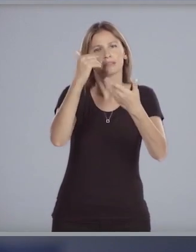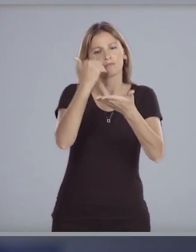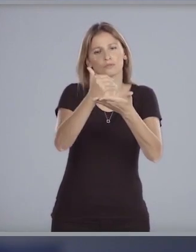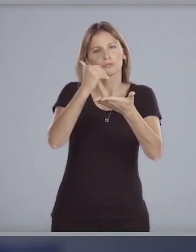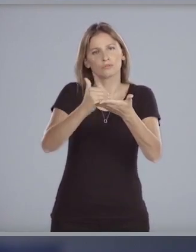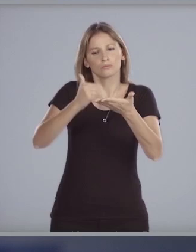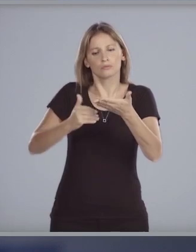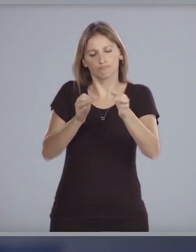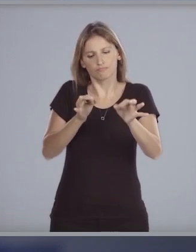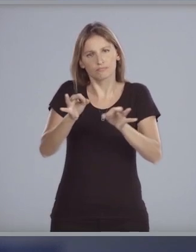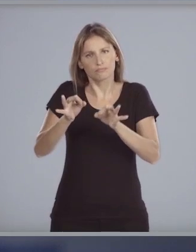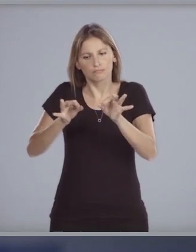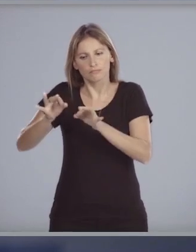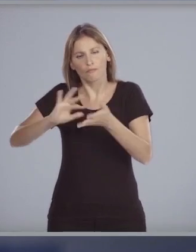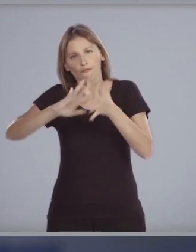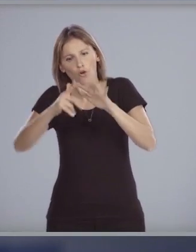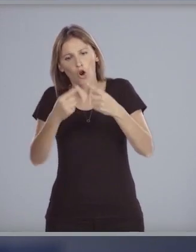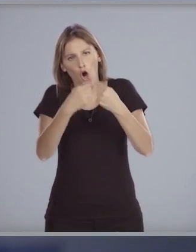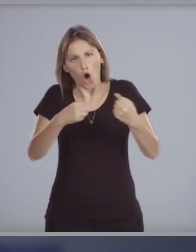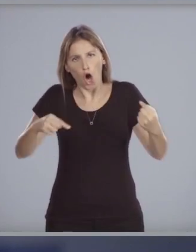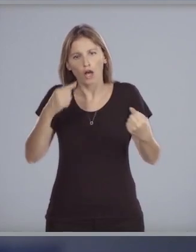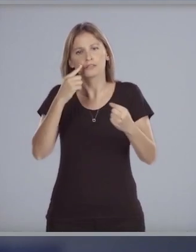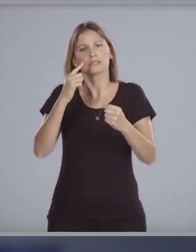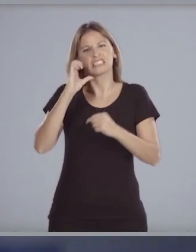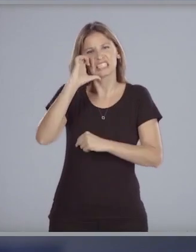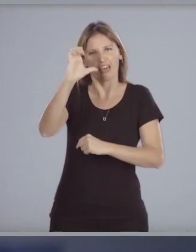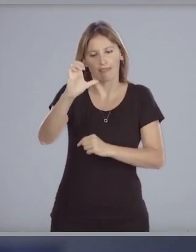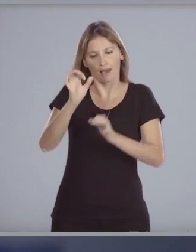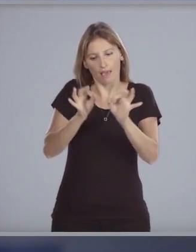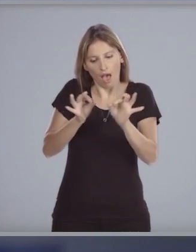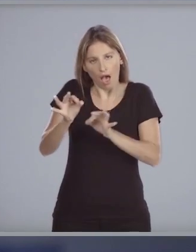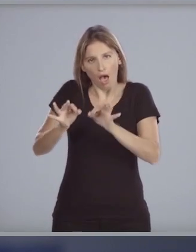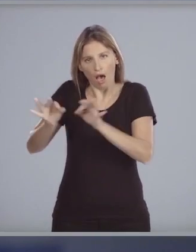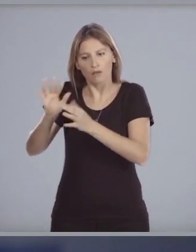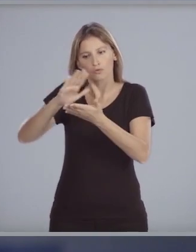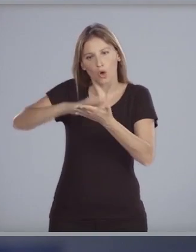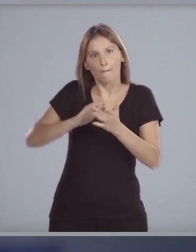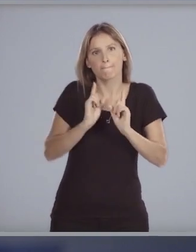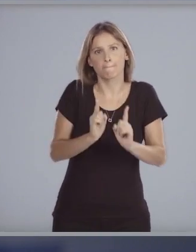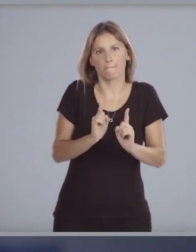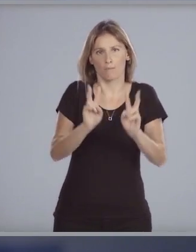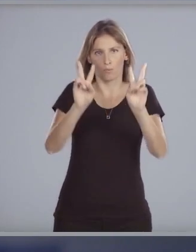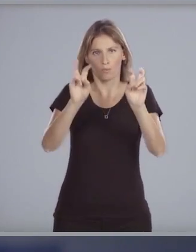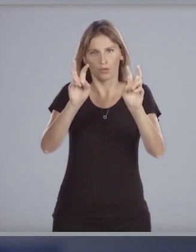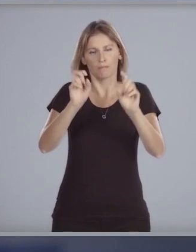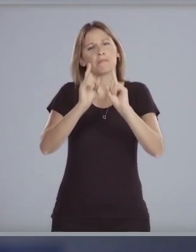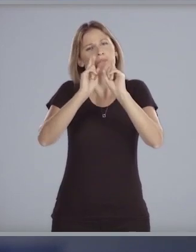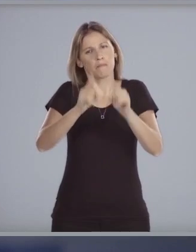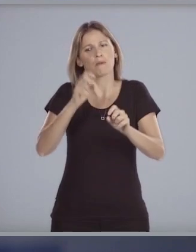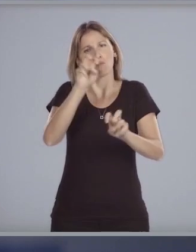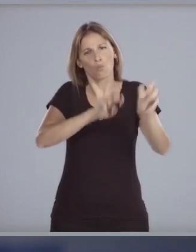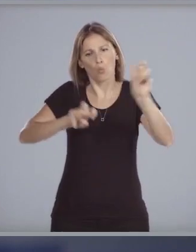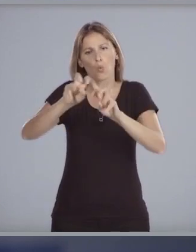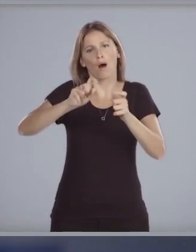y el diseño de políticas y estrategias relativas a la misma y a la